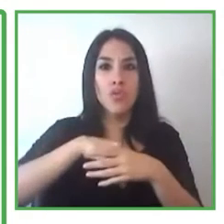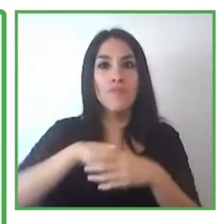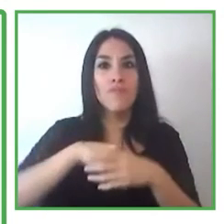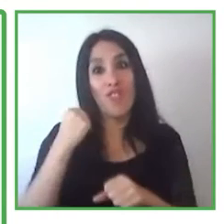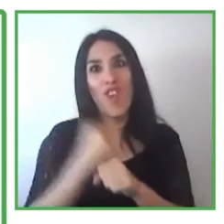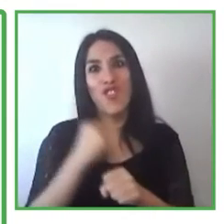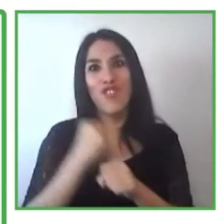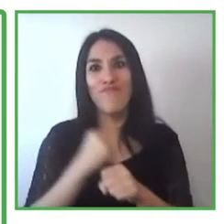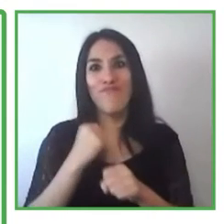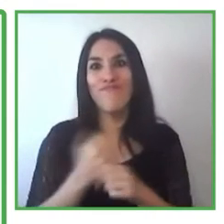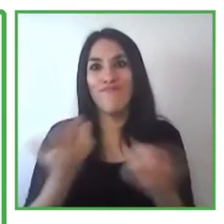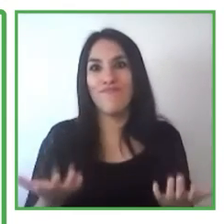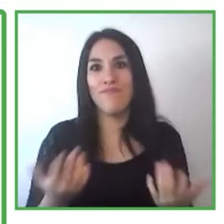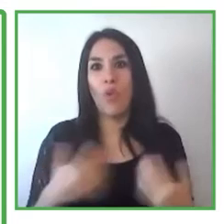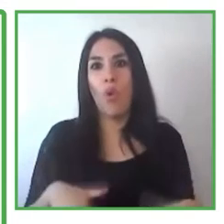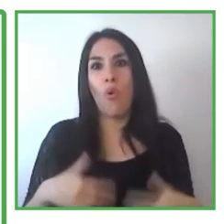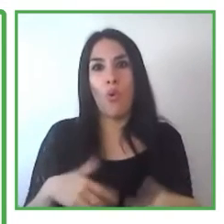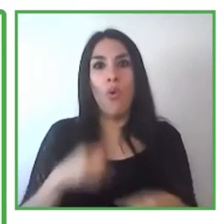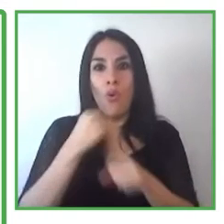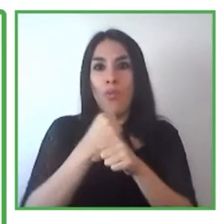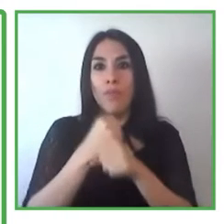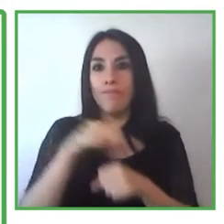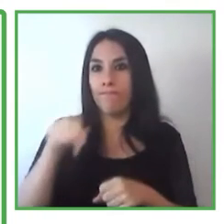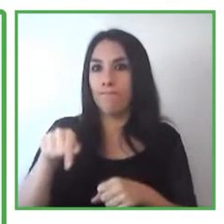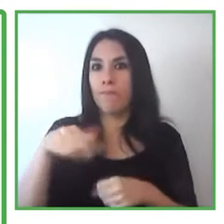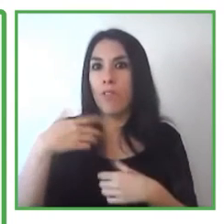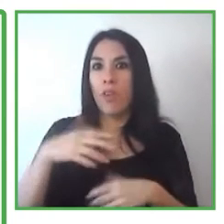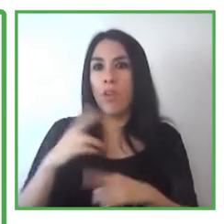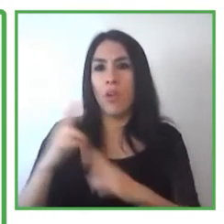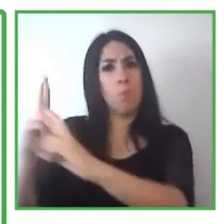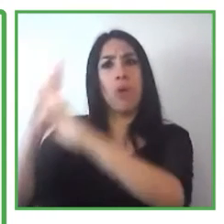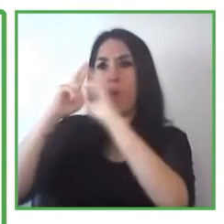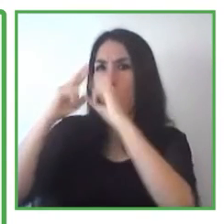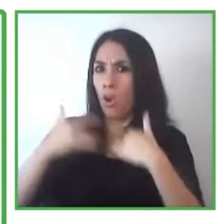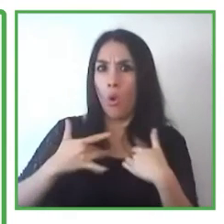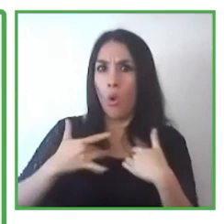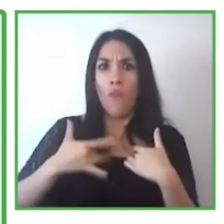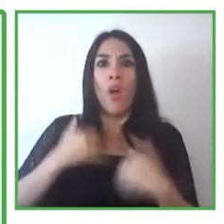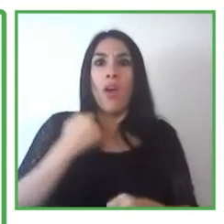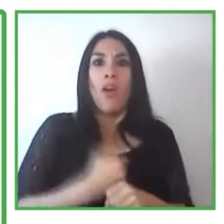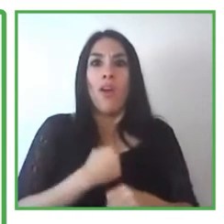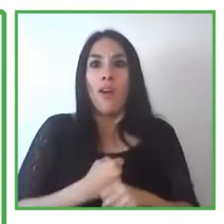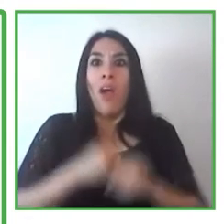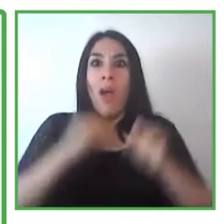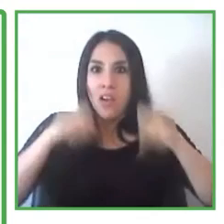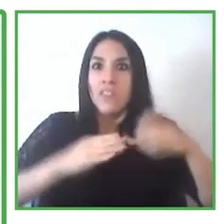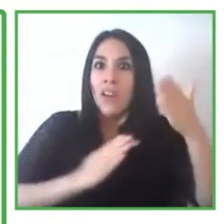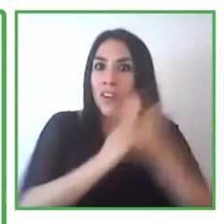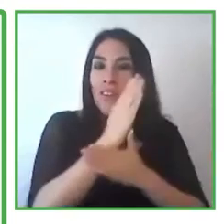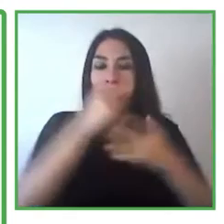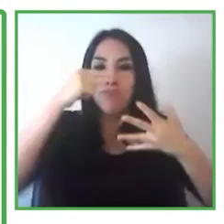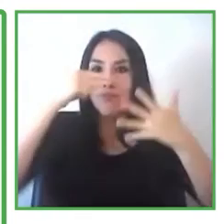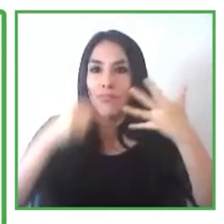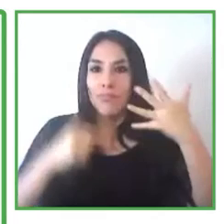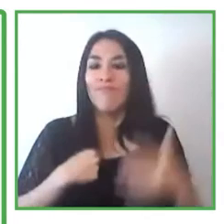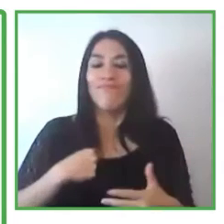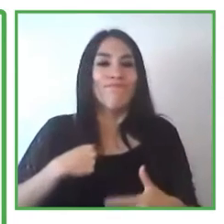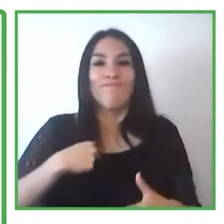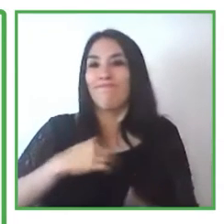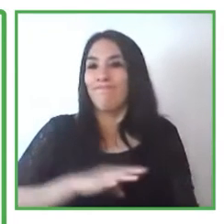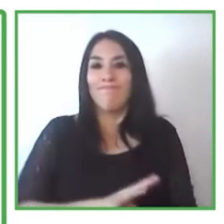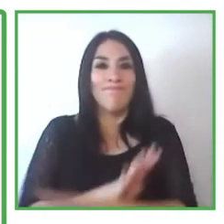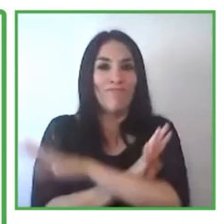a un puesto que tenga todos los derechos asociados a cualquier